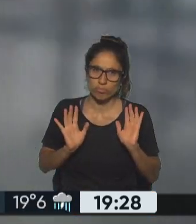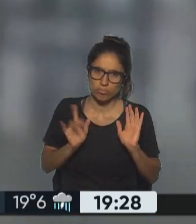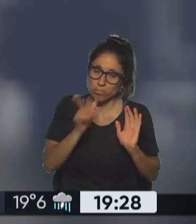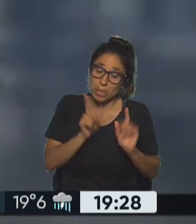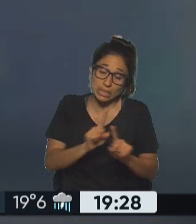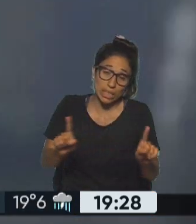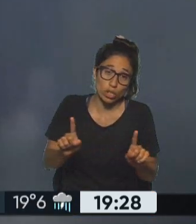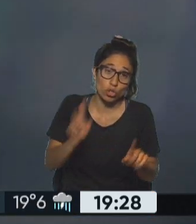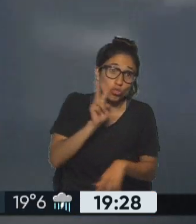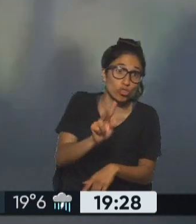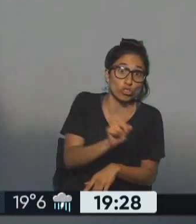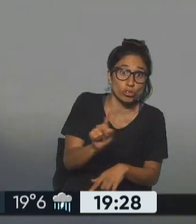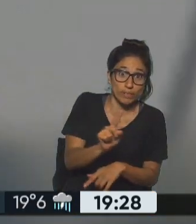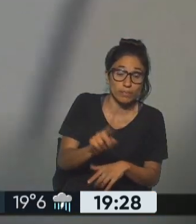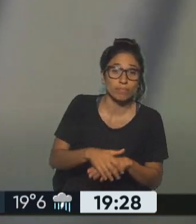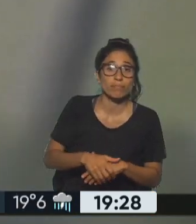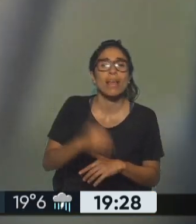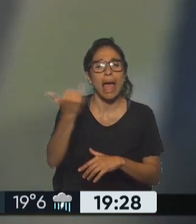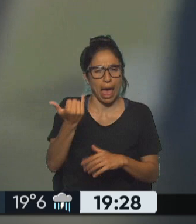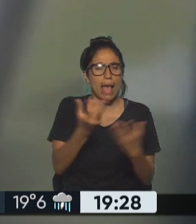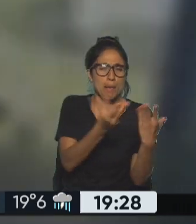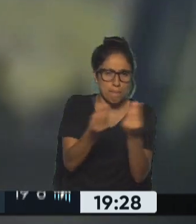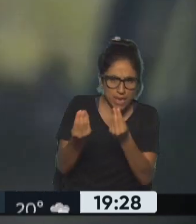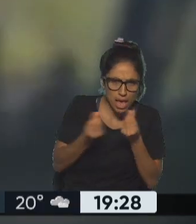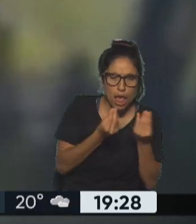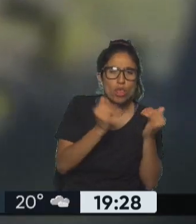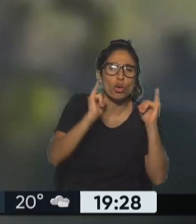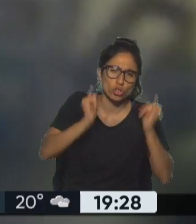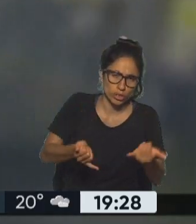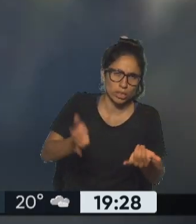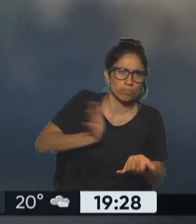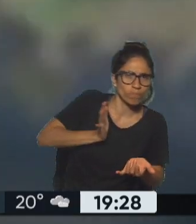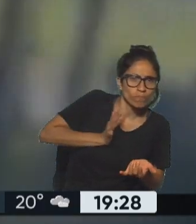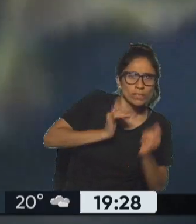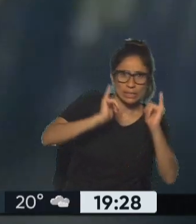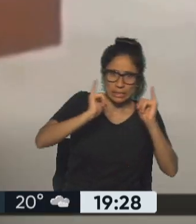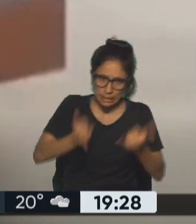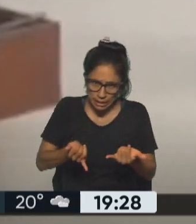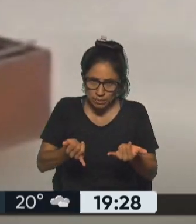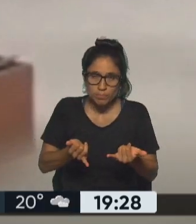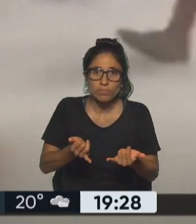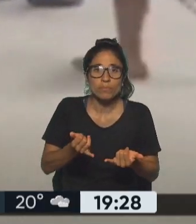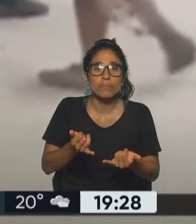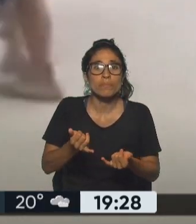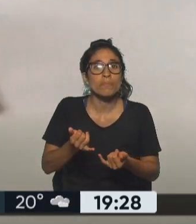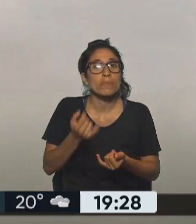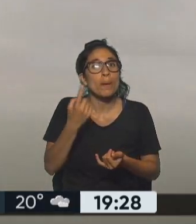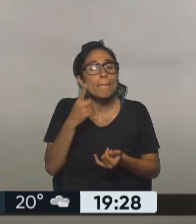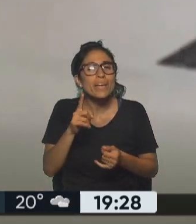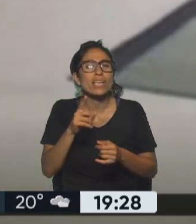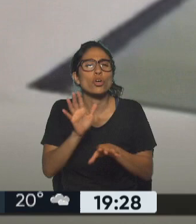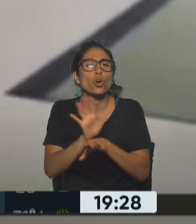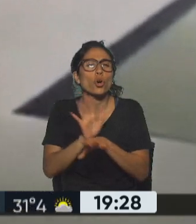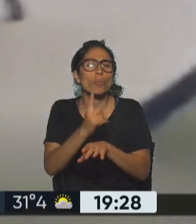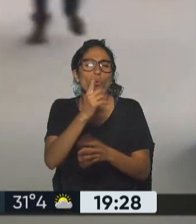se quiere o el temor que se genera eso por un lado y por otro un poco lo que decía me parece que esto lo que hace es empoderar más a los seguidores de